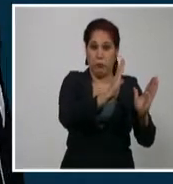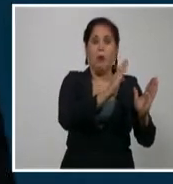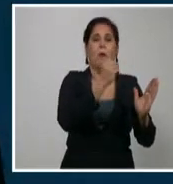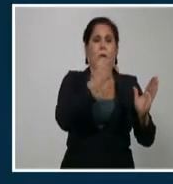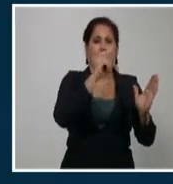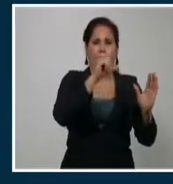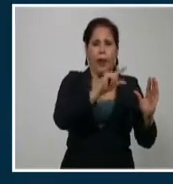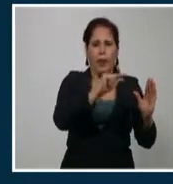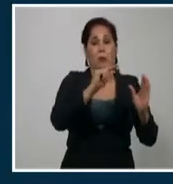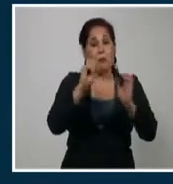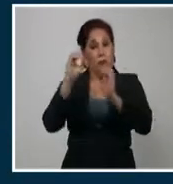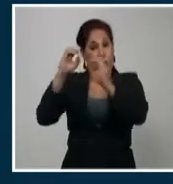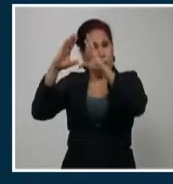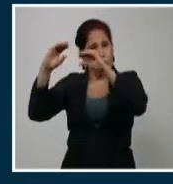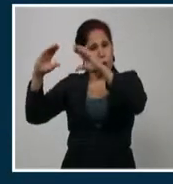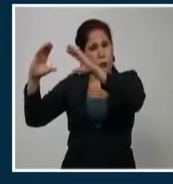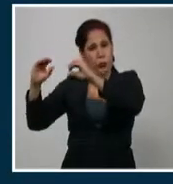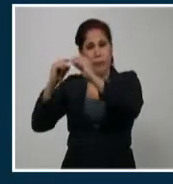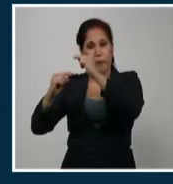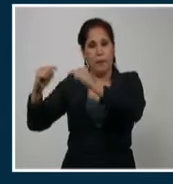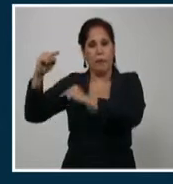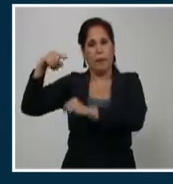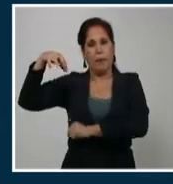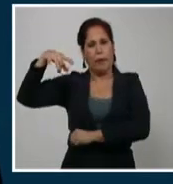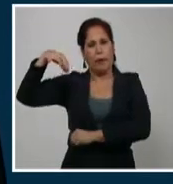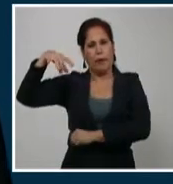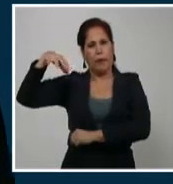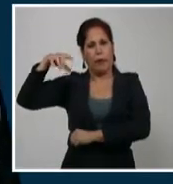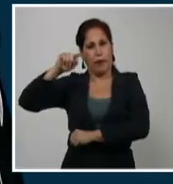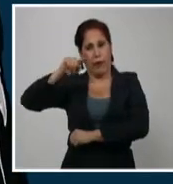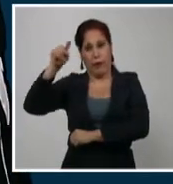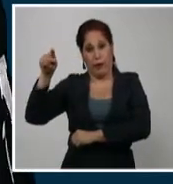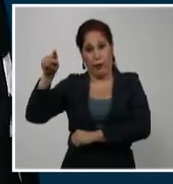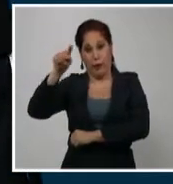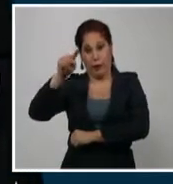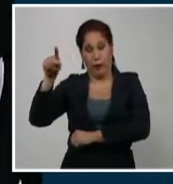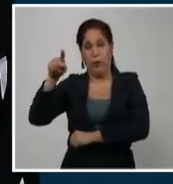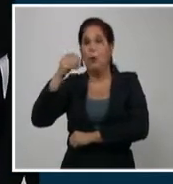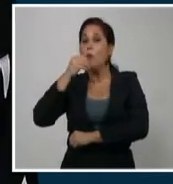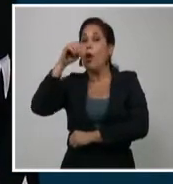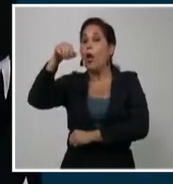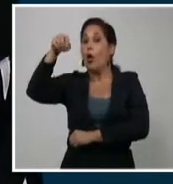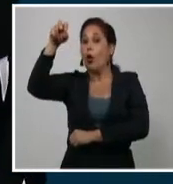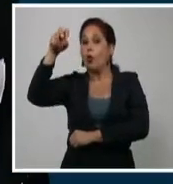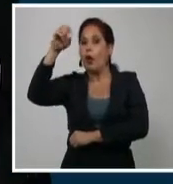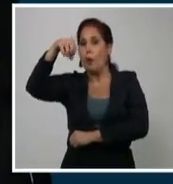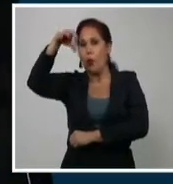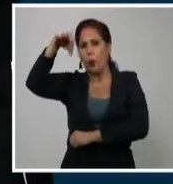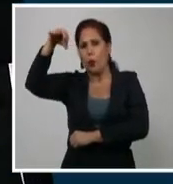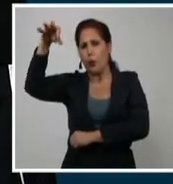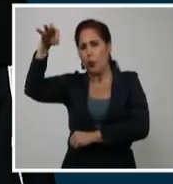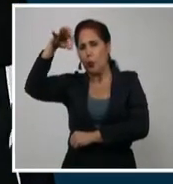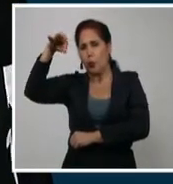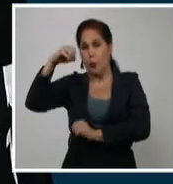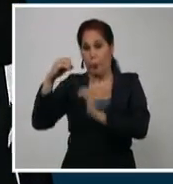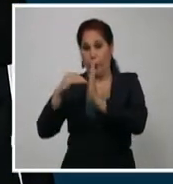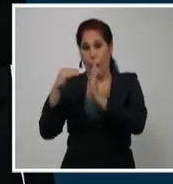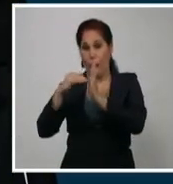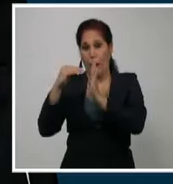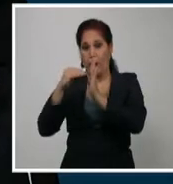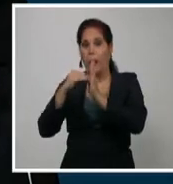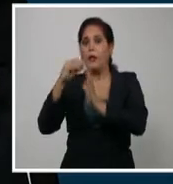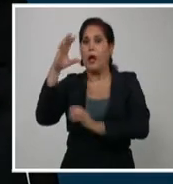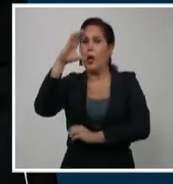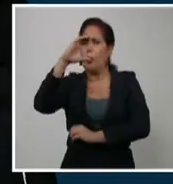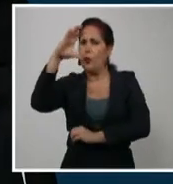nublados en la parte occidental, principalmente en Pinar del Río y en zonas de la costa norte con aisladas lluvias. Por la tarde estará parcialmente